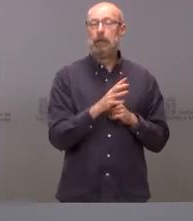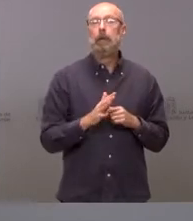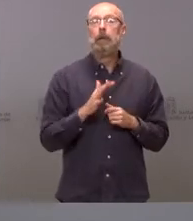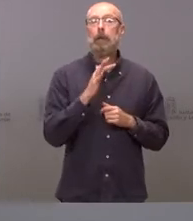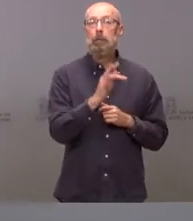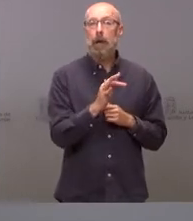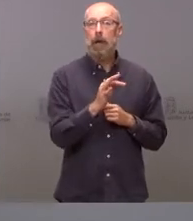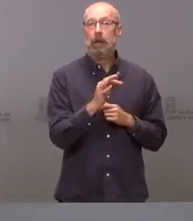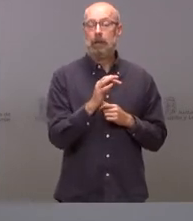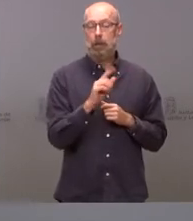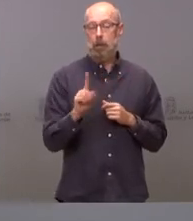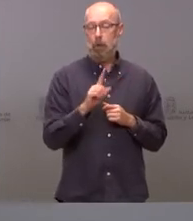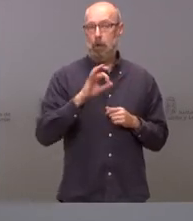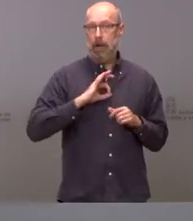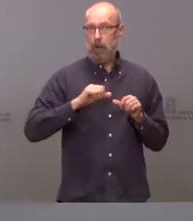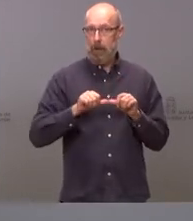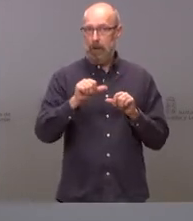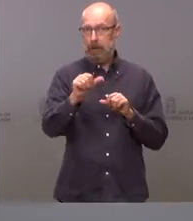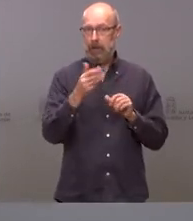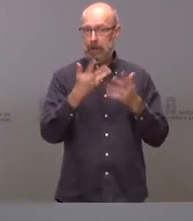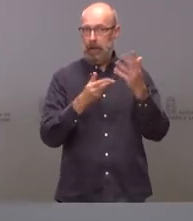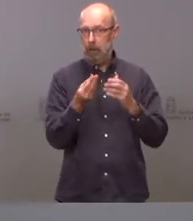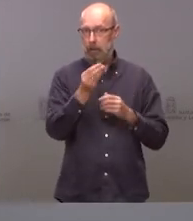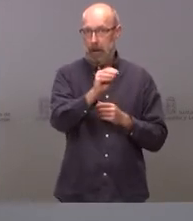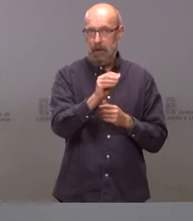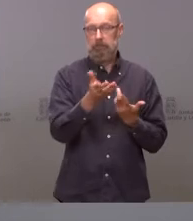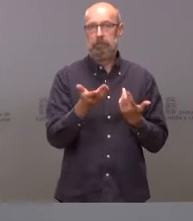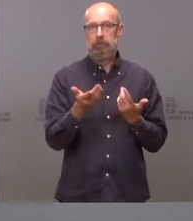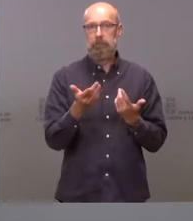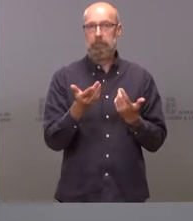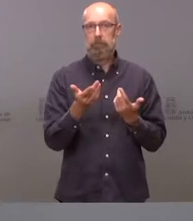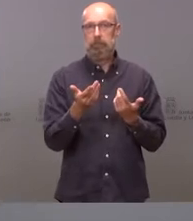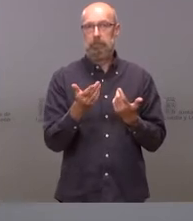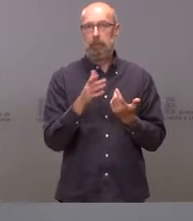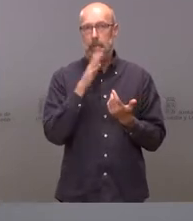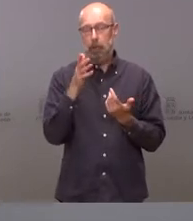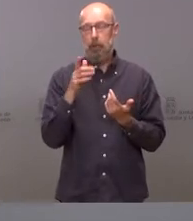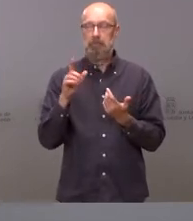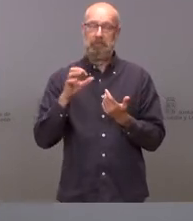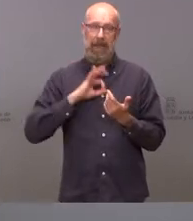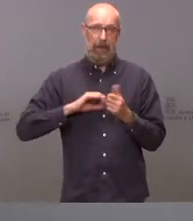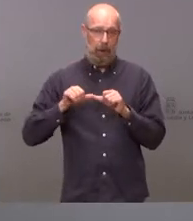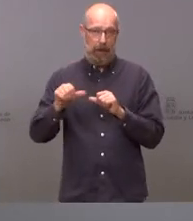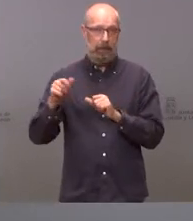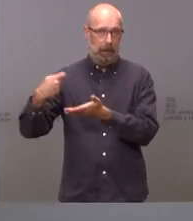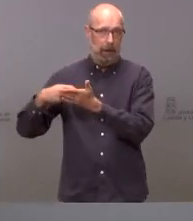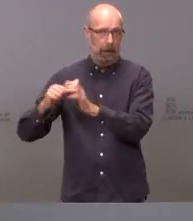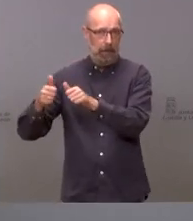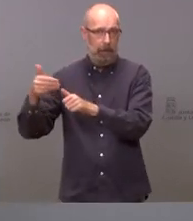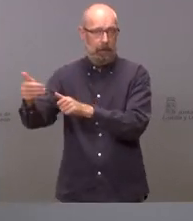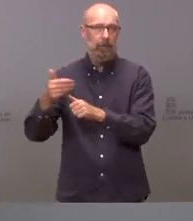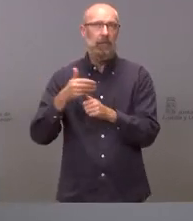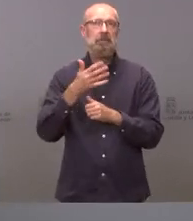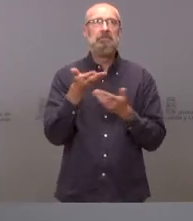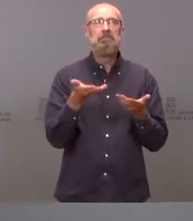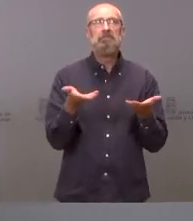a partir del 1 de enero que lógicamente la estimación es que será a partir de entonces cuando el gobierno no pueda pagarnos pues asciende a 8 millones de euros